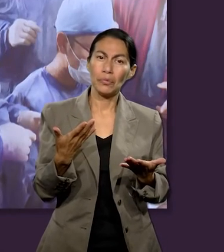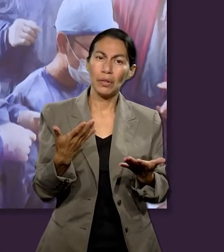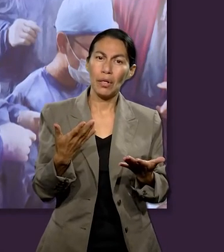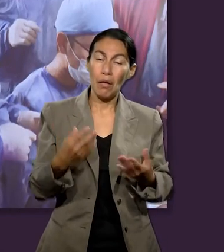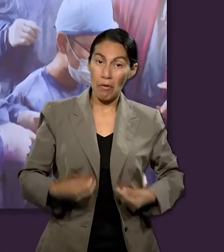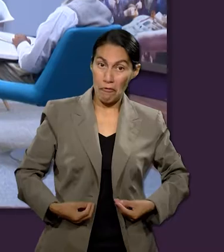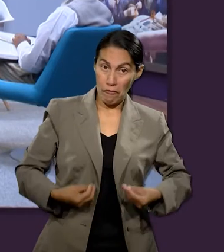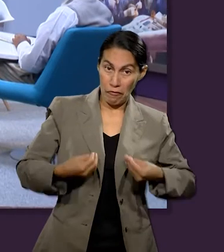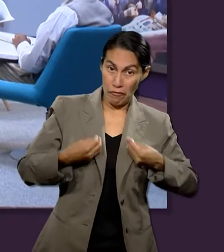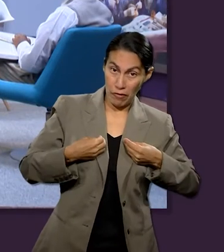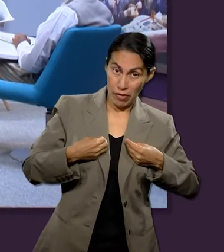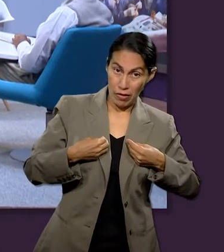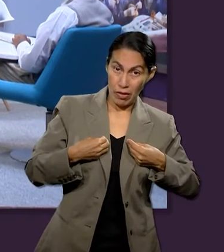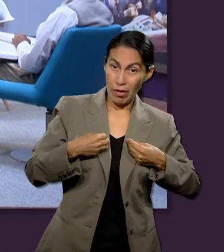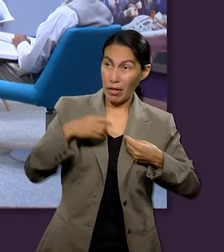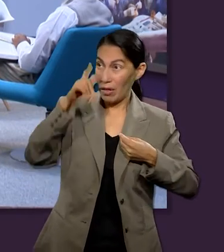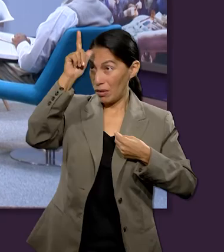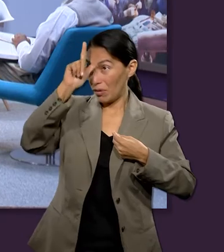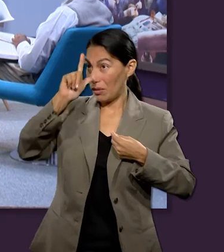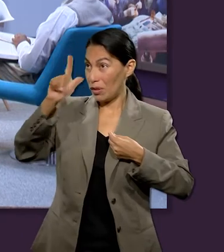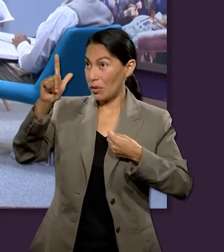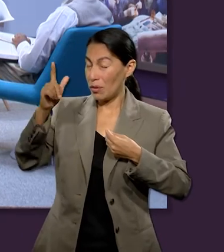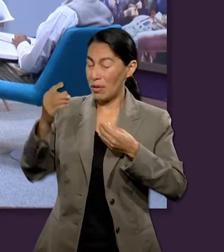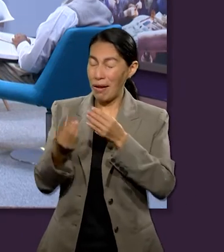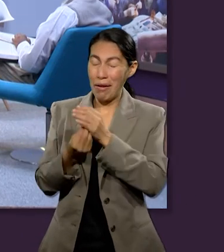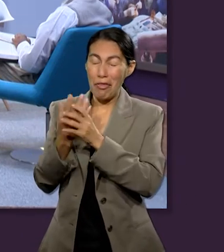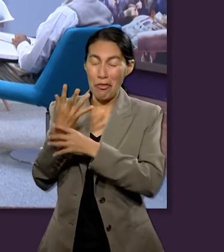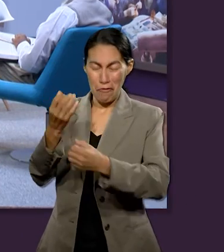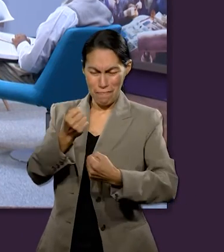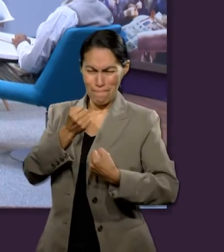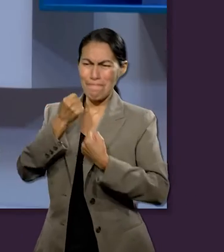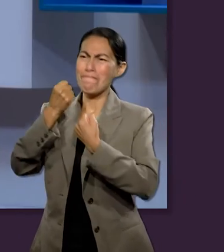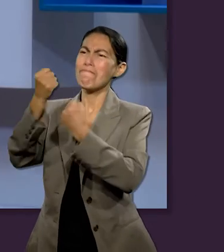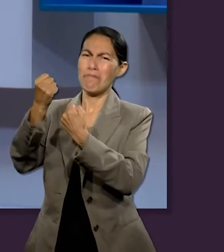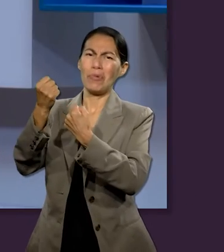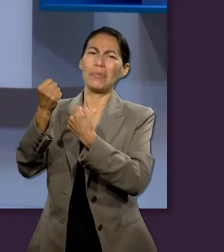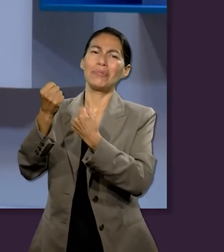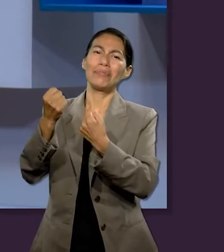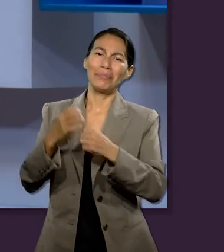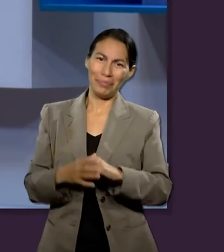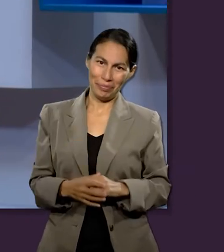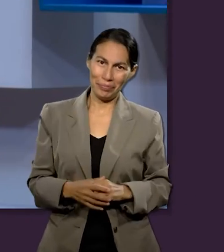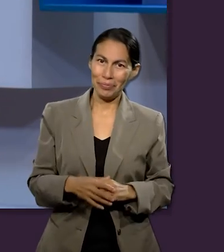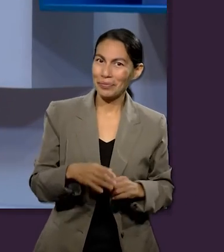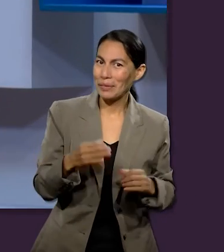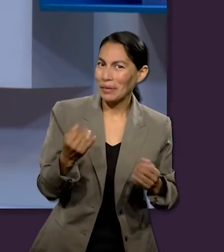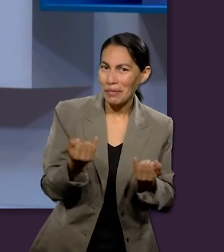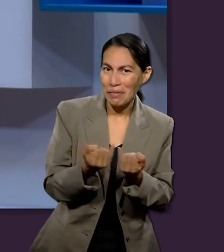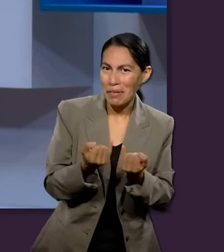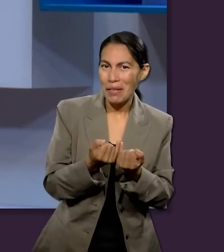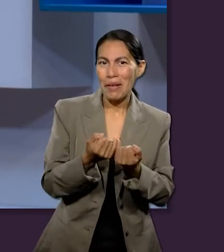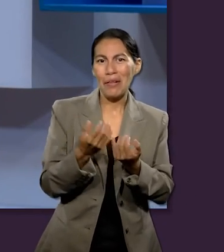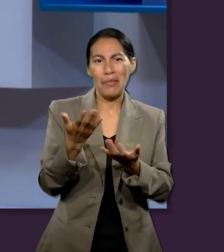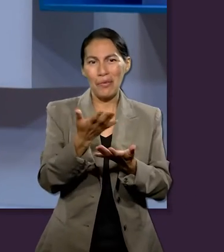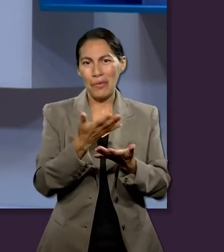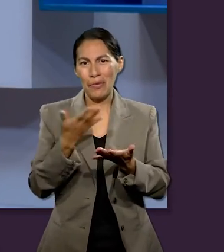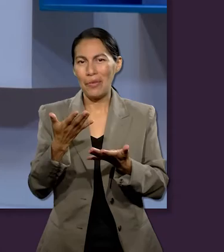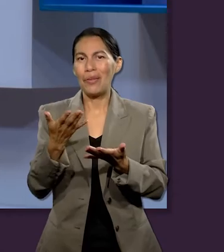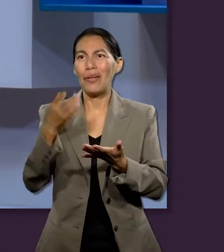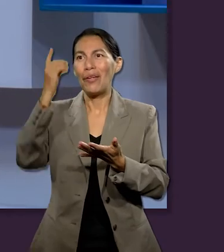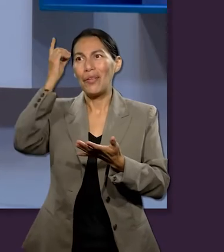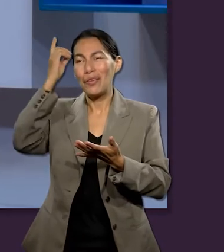nos ayuda regenerando y renovándonos espiritualmente y no menos